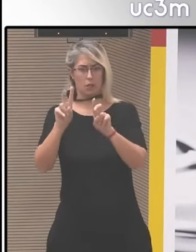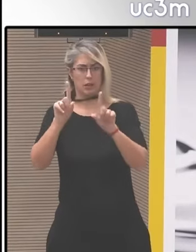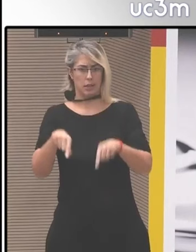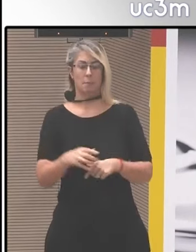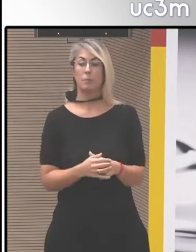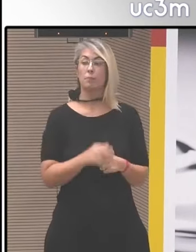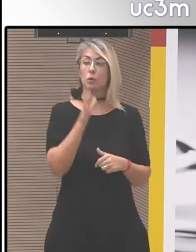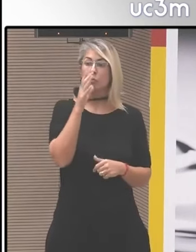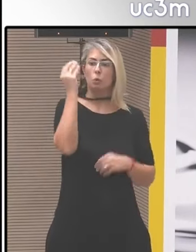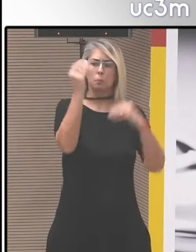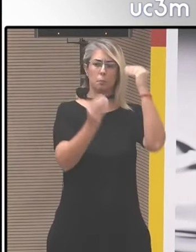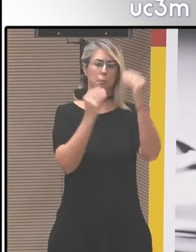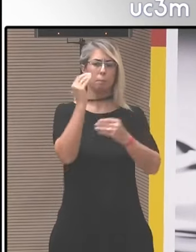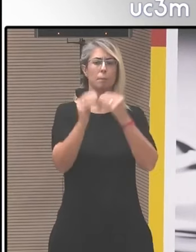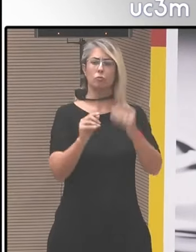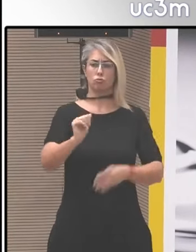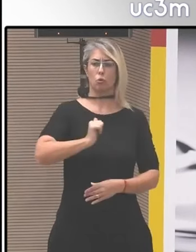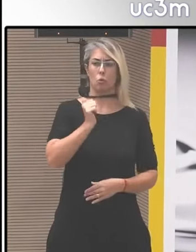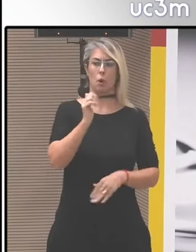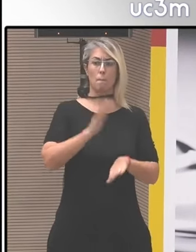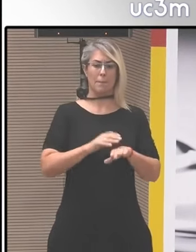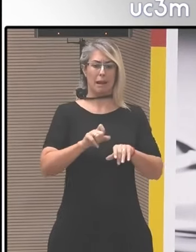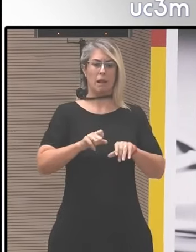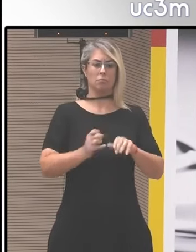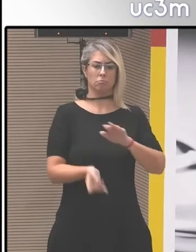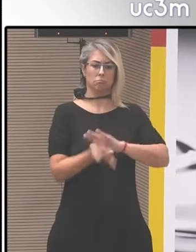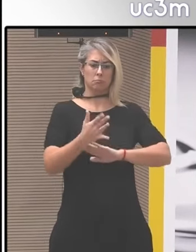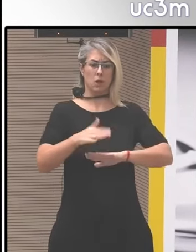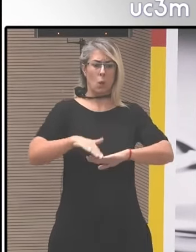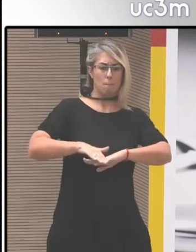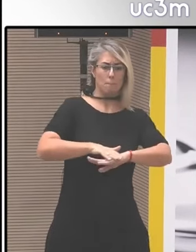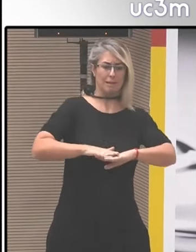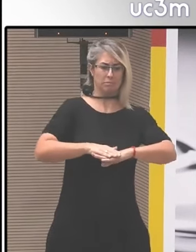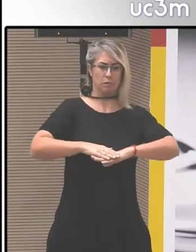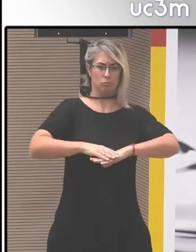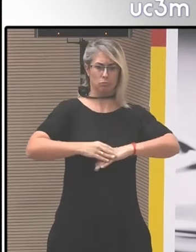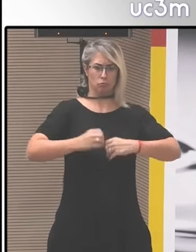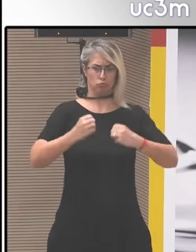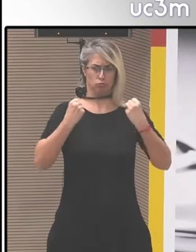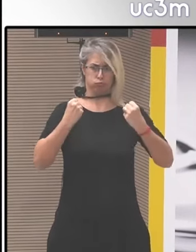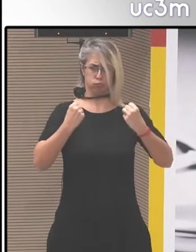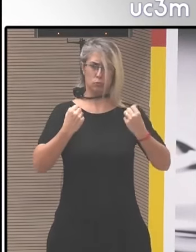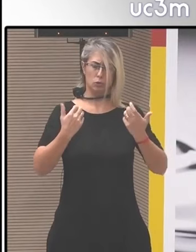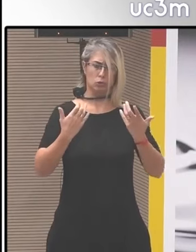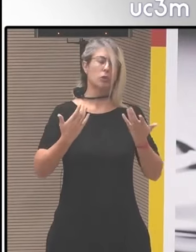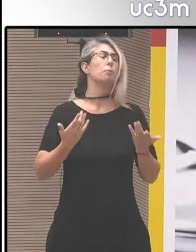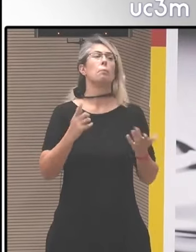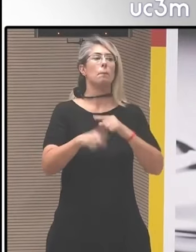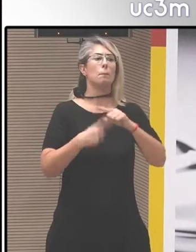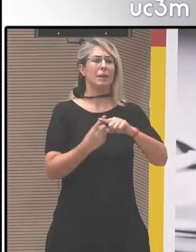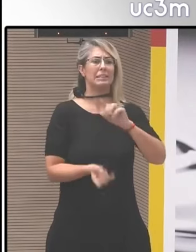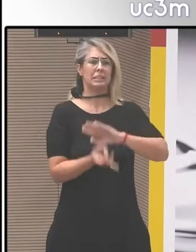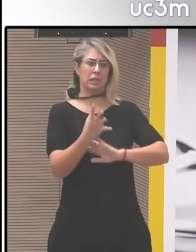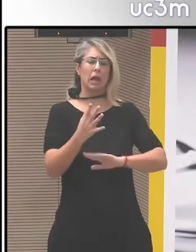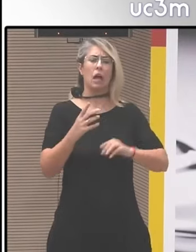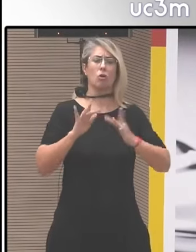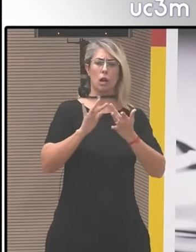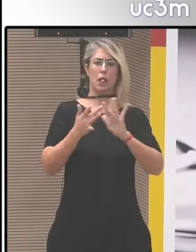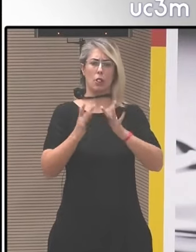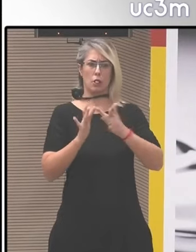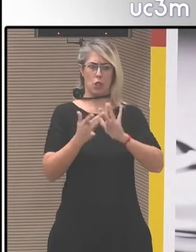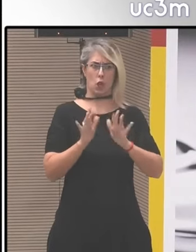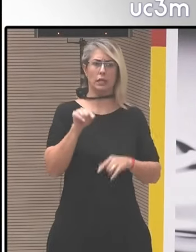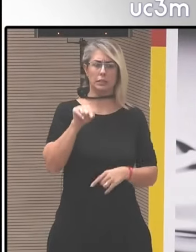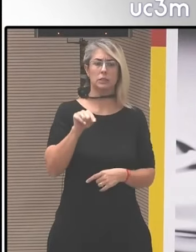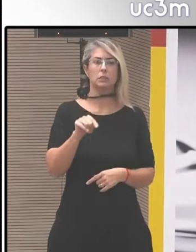consideramos que es una oportunidad para cimentar una base sólida sobre la que construir esas relaciones biregionales siempre y cuando